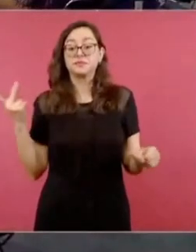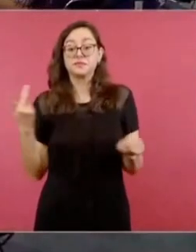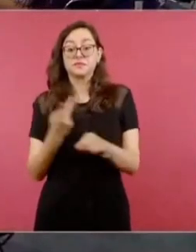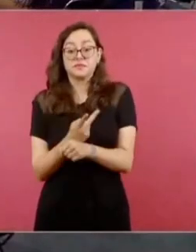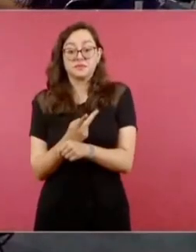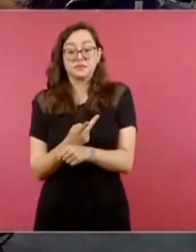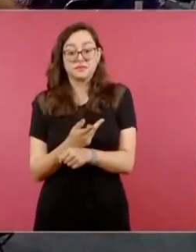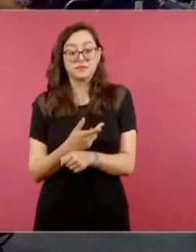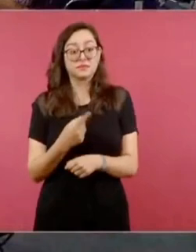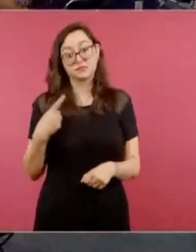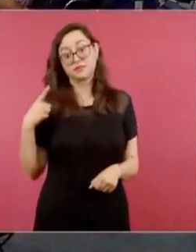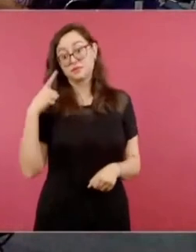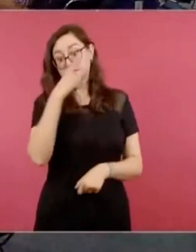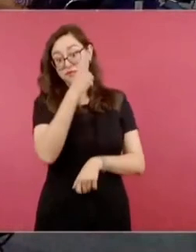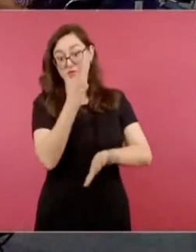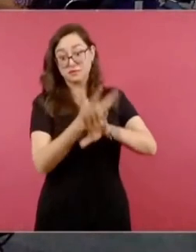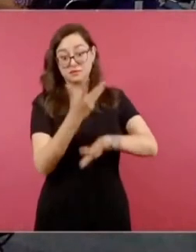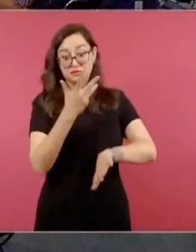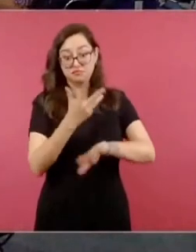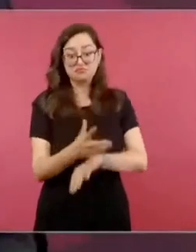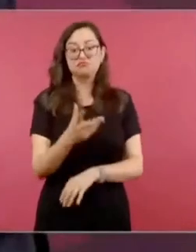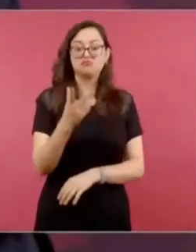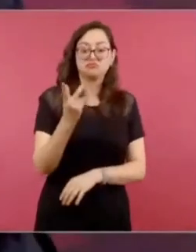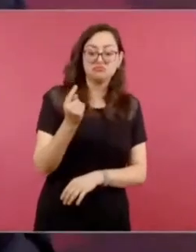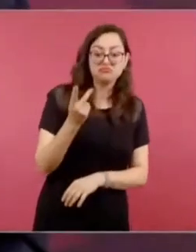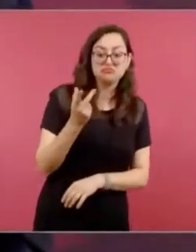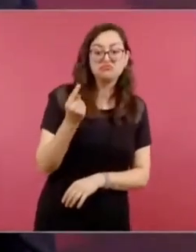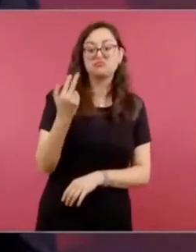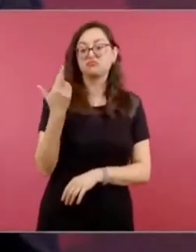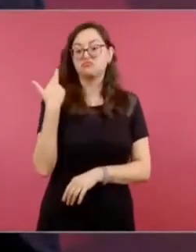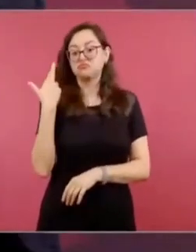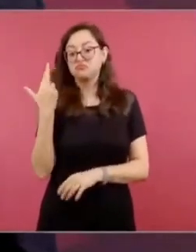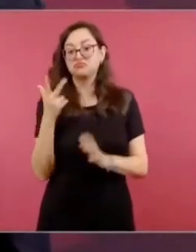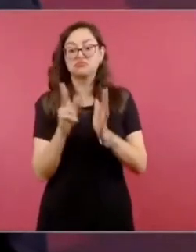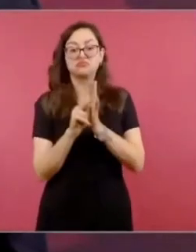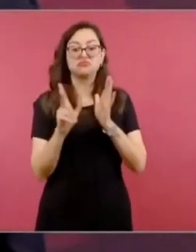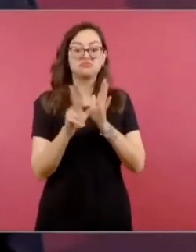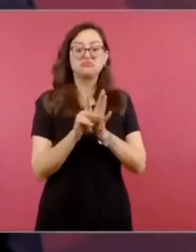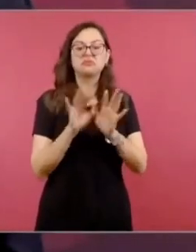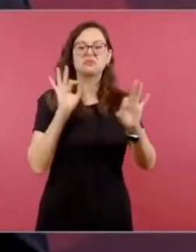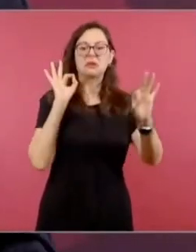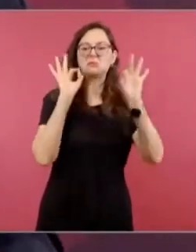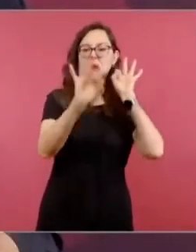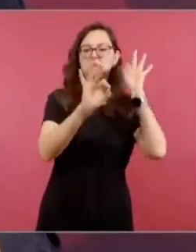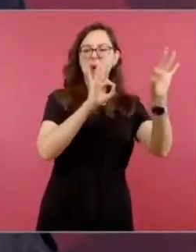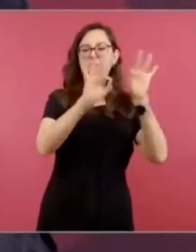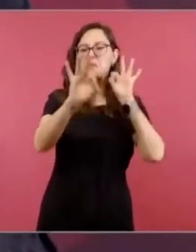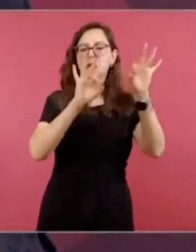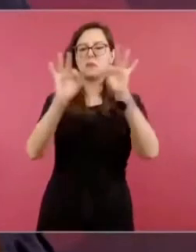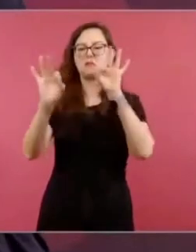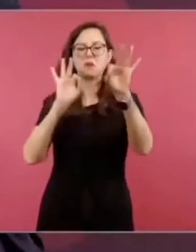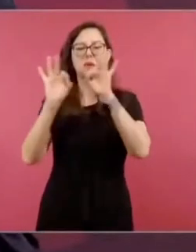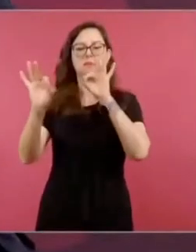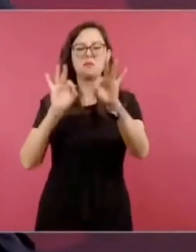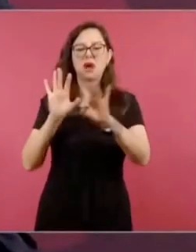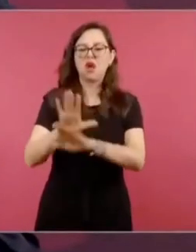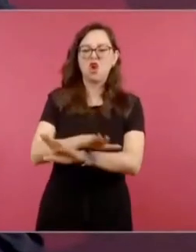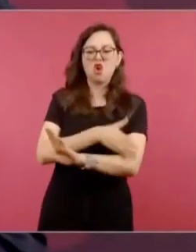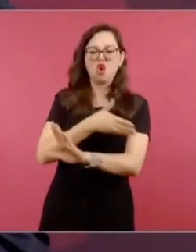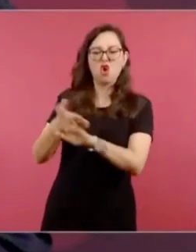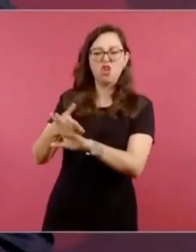en contra de los migrantes